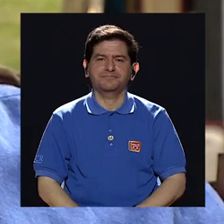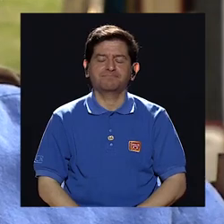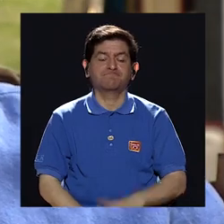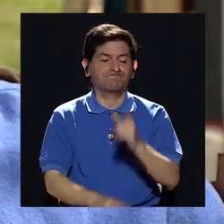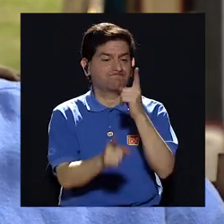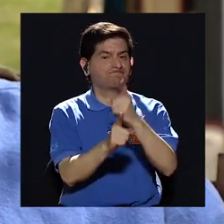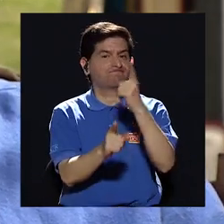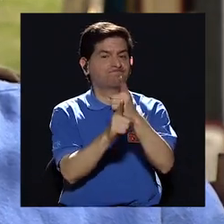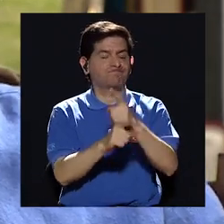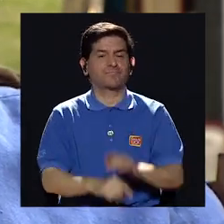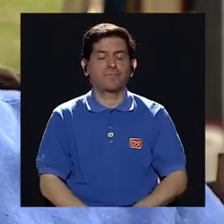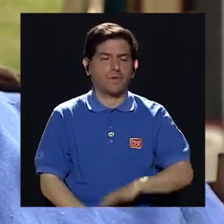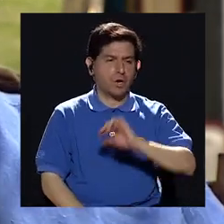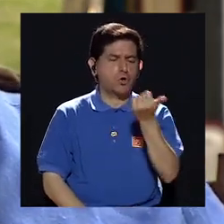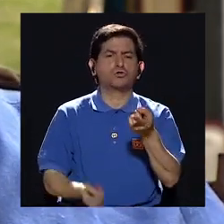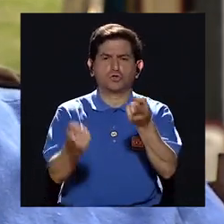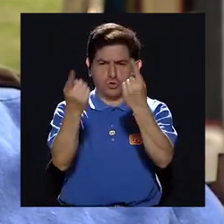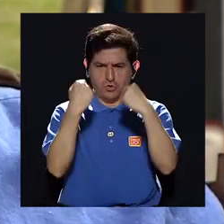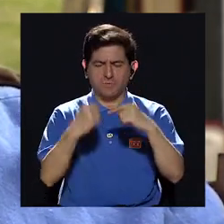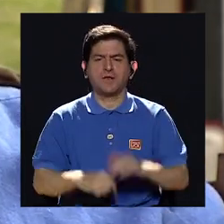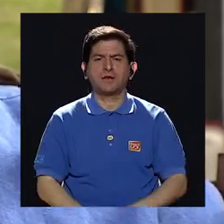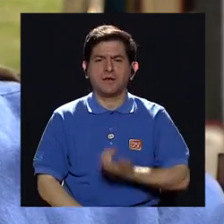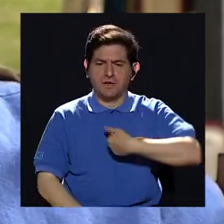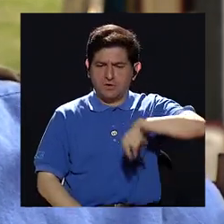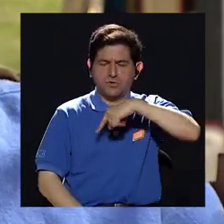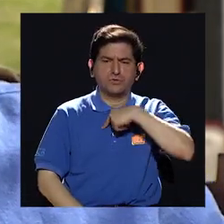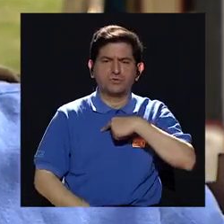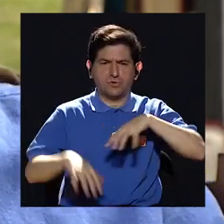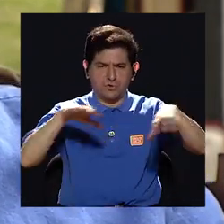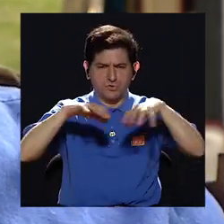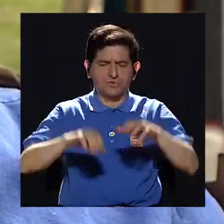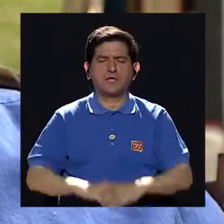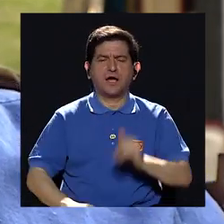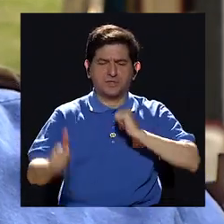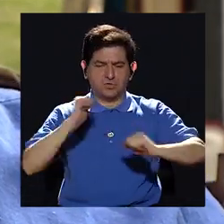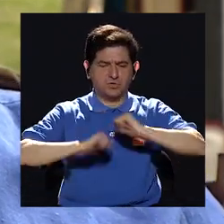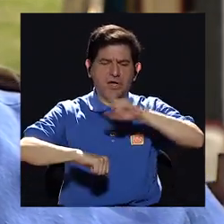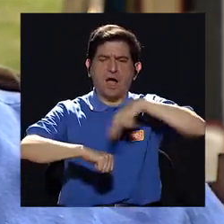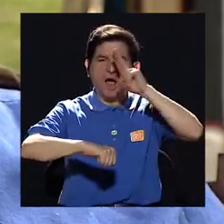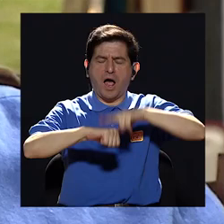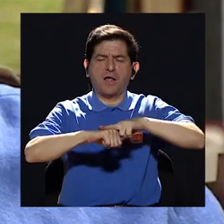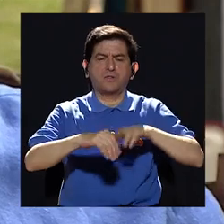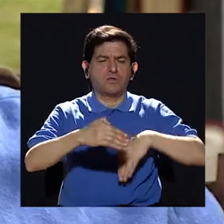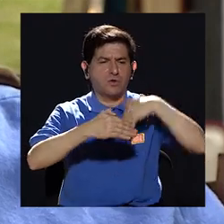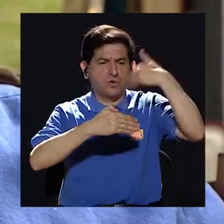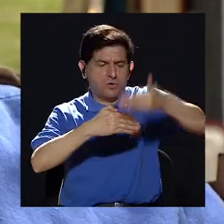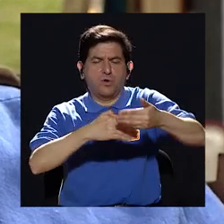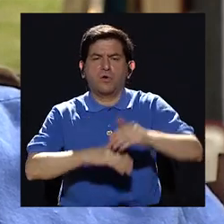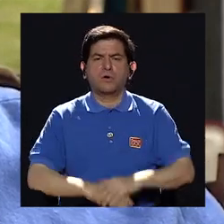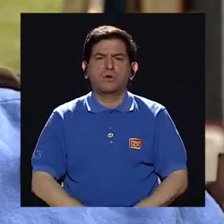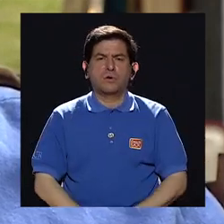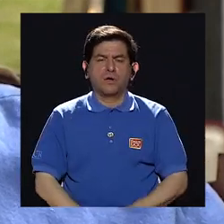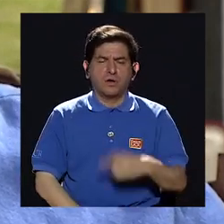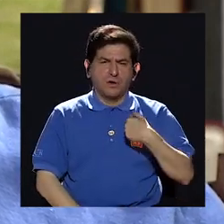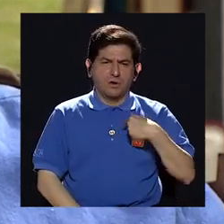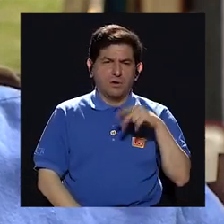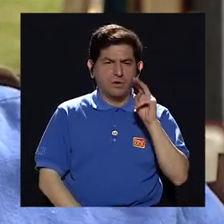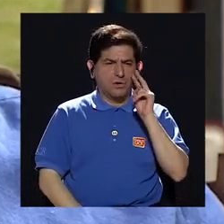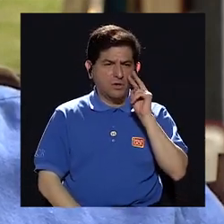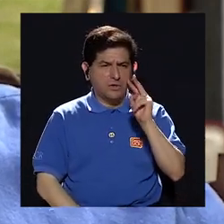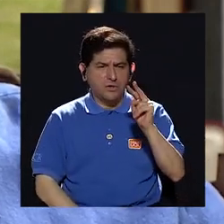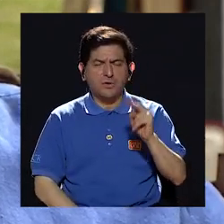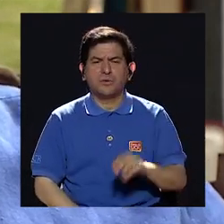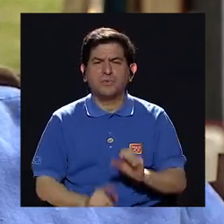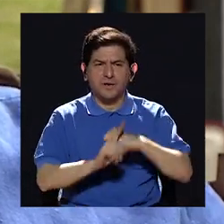en efecto, vinieron los otros, hicimos un acto en el Teatro Nacional. Yo después fui a ver a